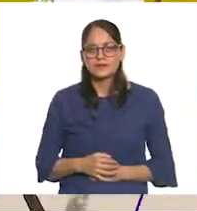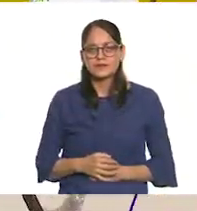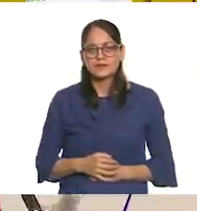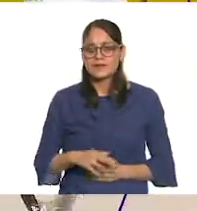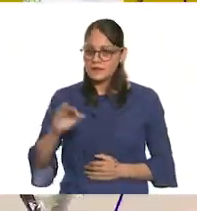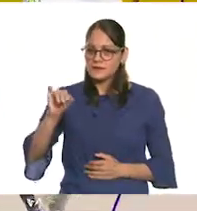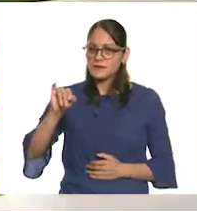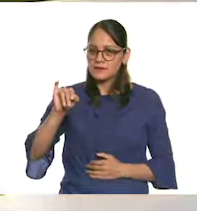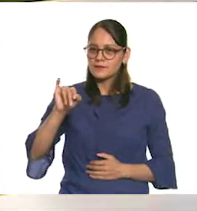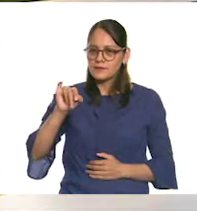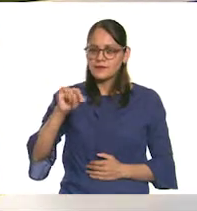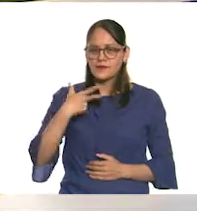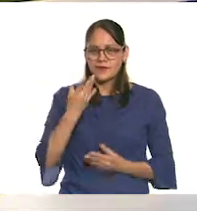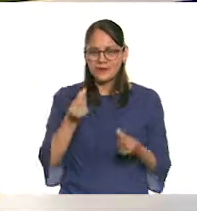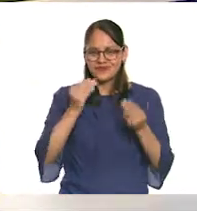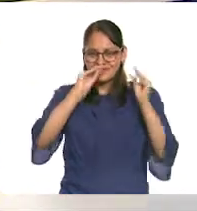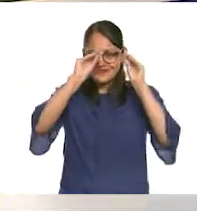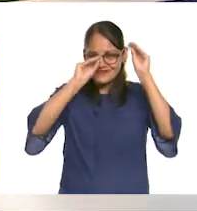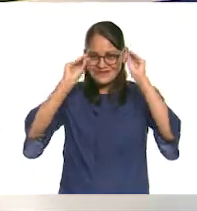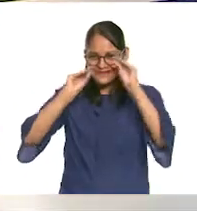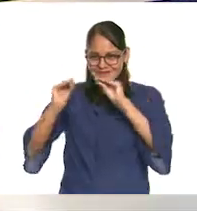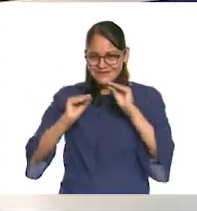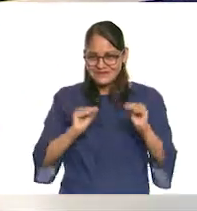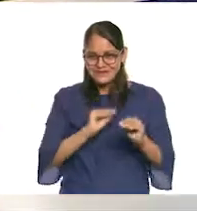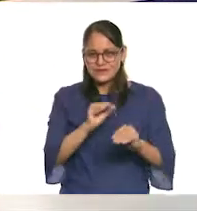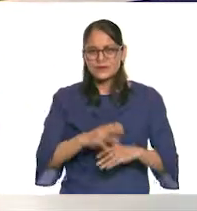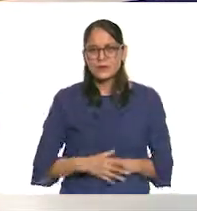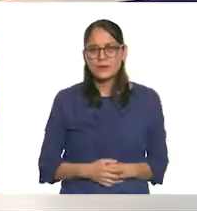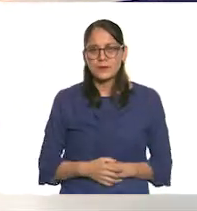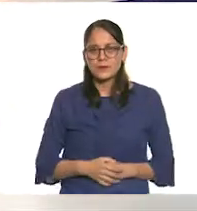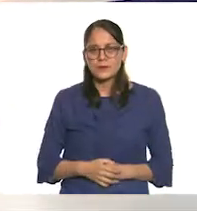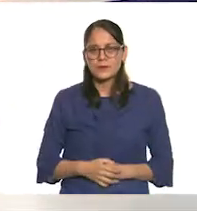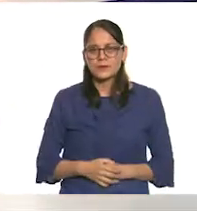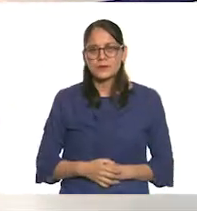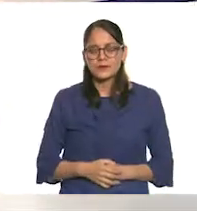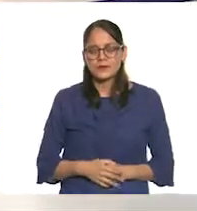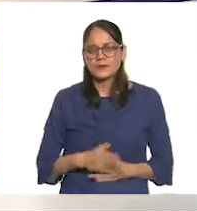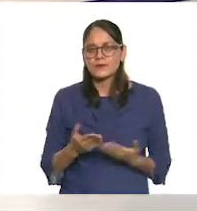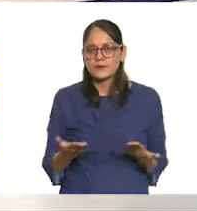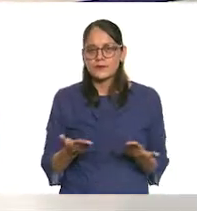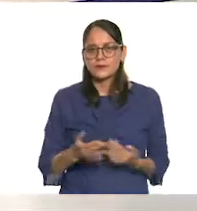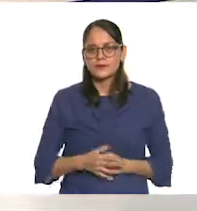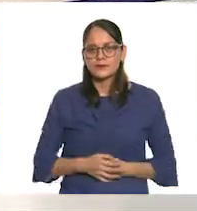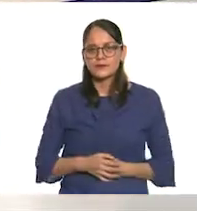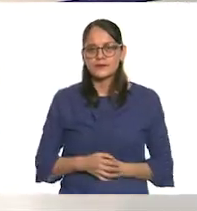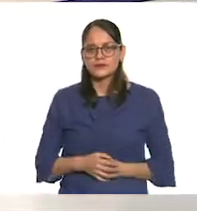Sí. Muy elaborados. Vamos a quedarnos con este.